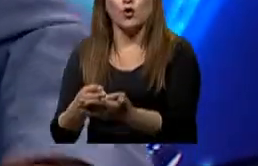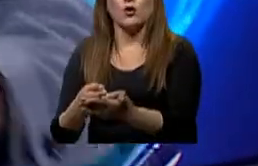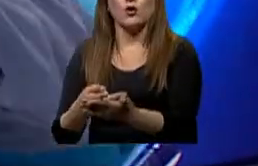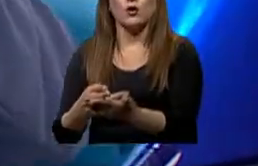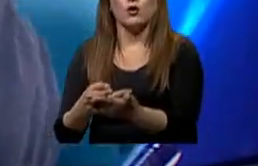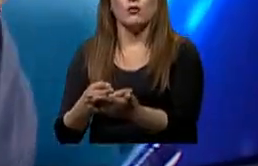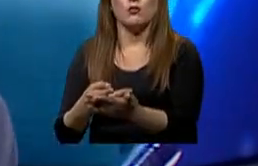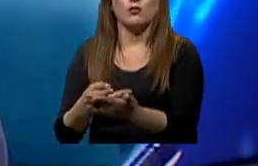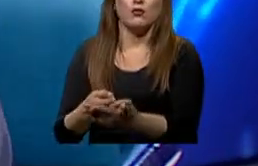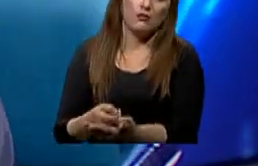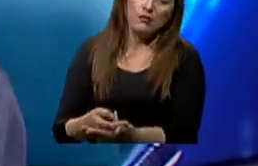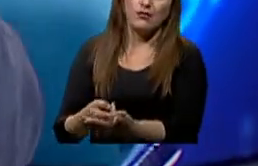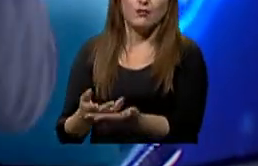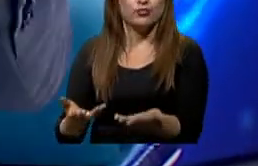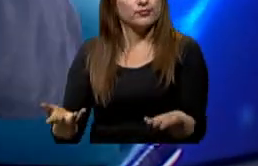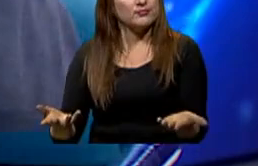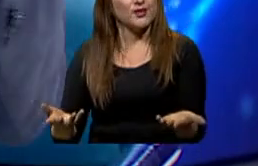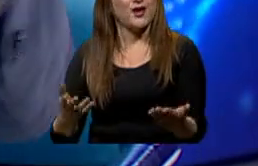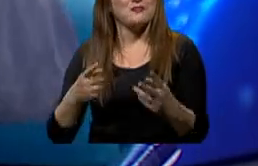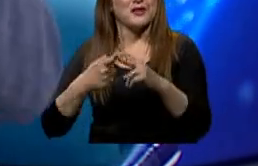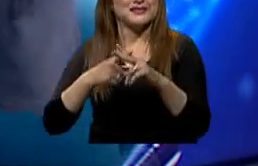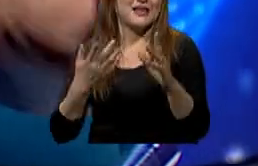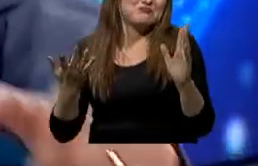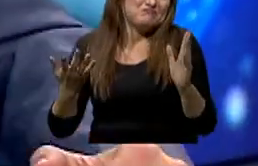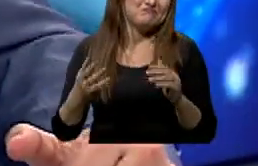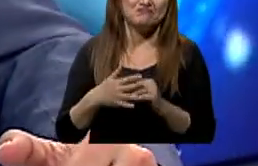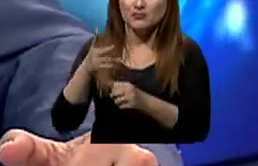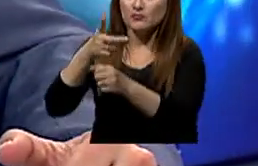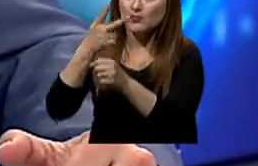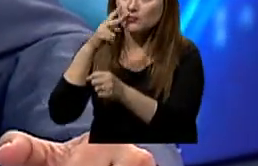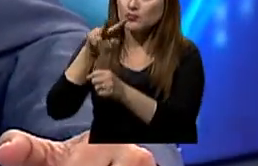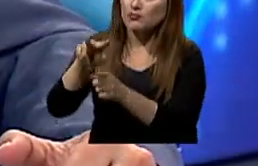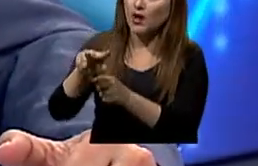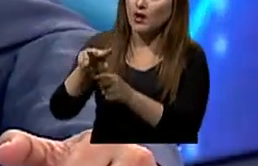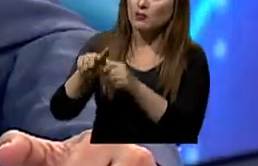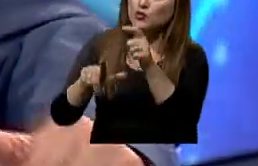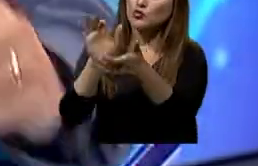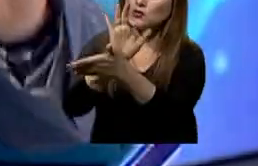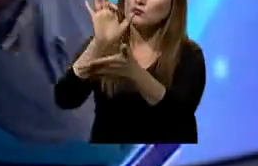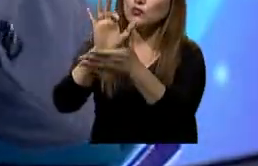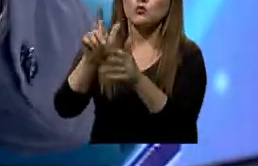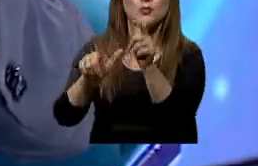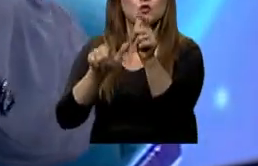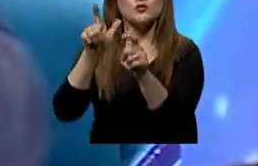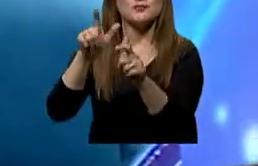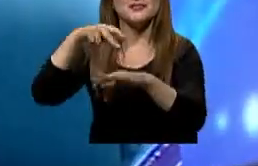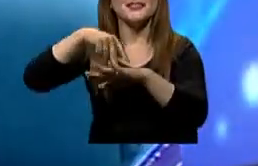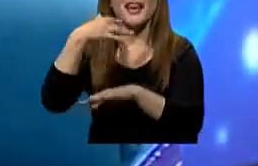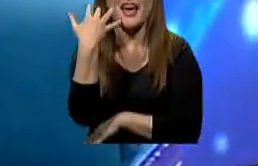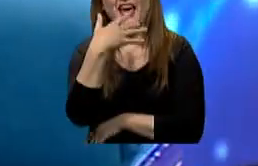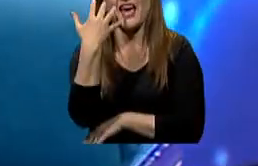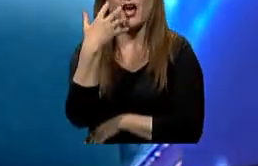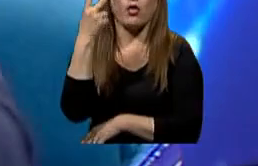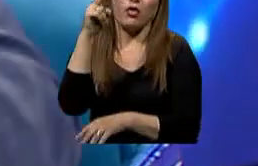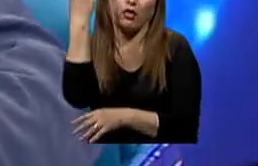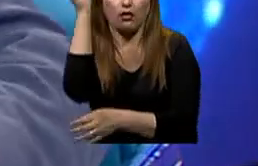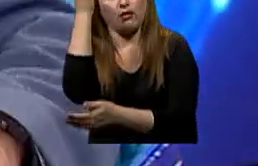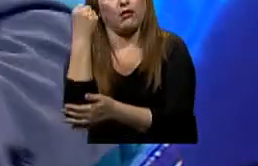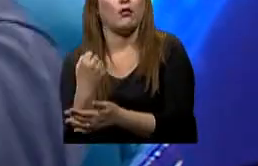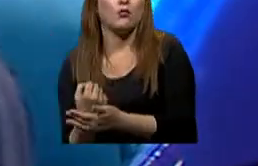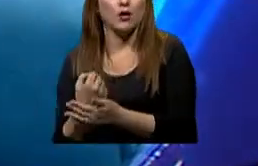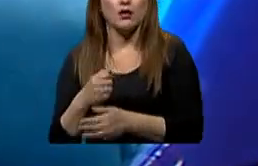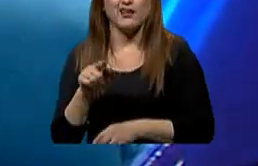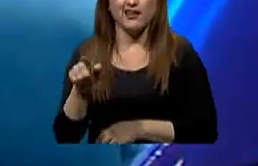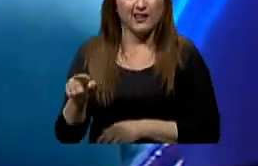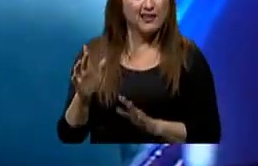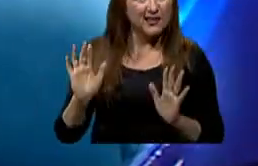narcolepsia, pero también nos preocupaba, veíamos algunos videos y reportes de casos, gente que está parada riéndose y se desploma. Así es. Esa